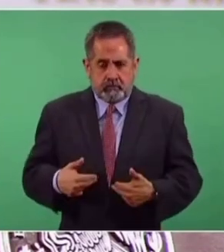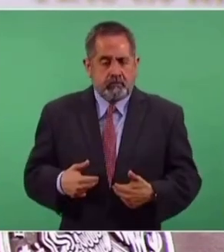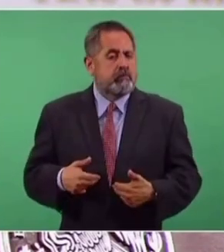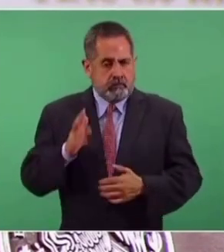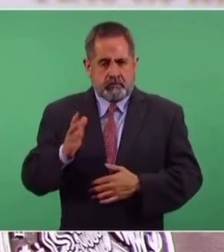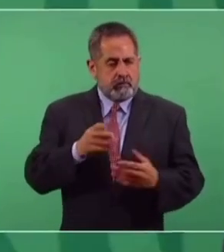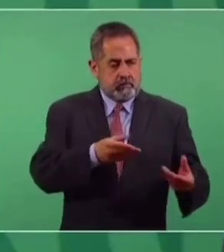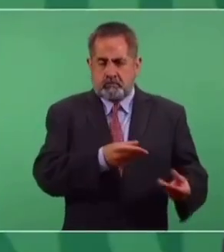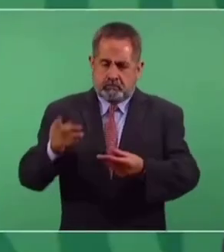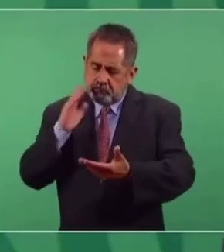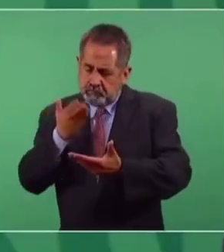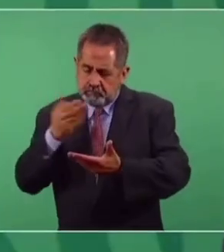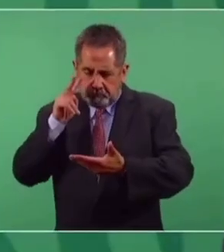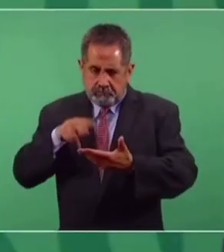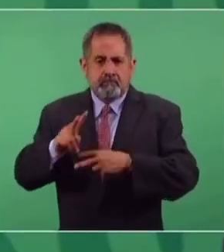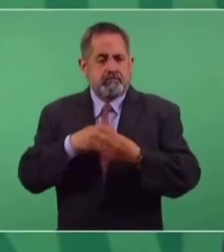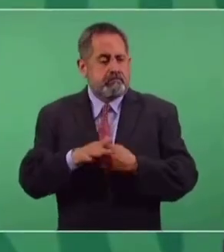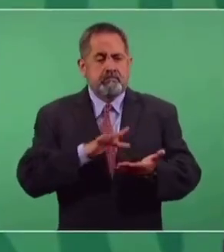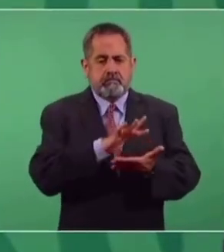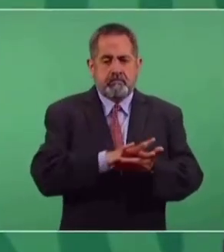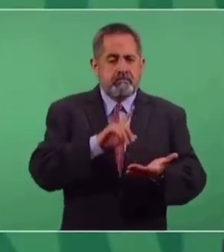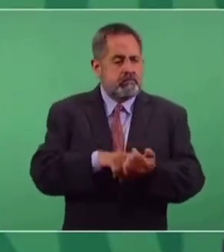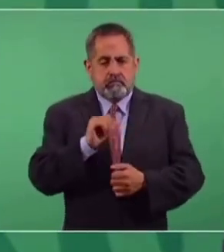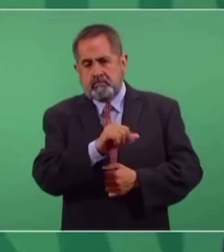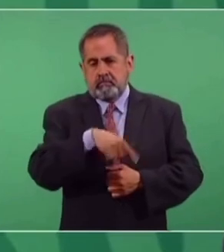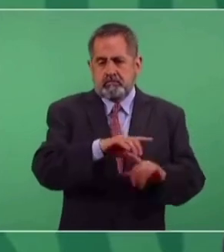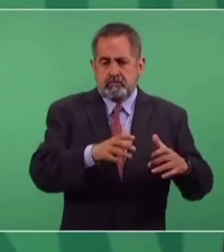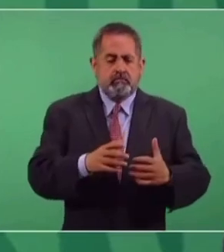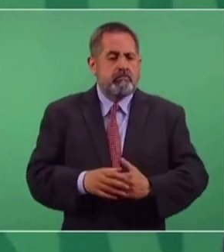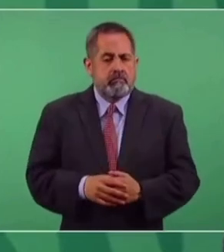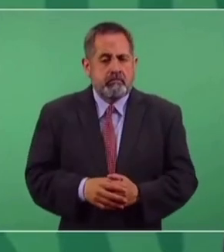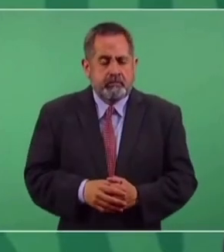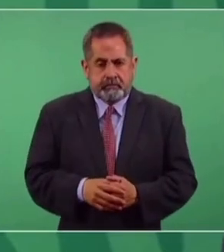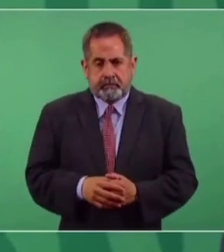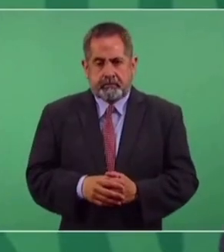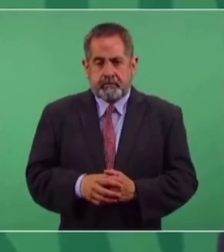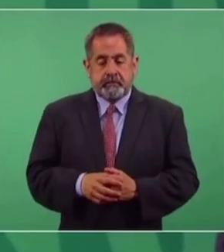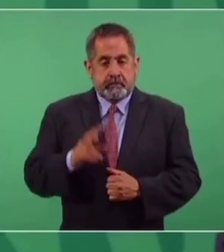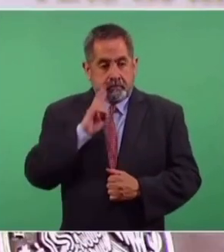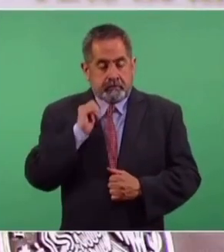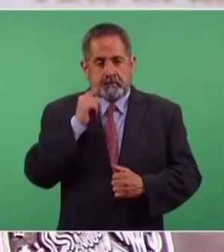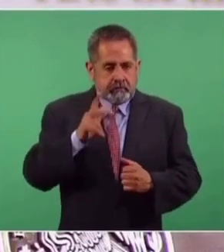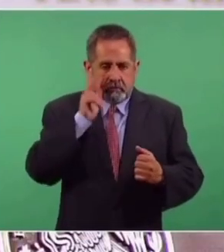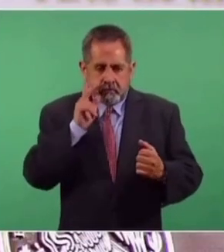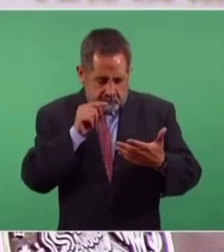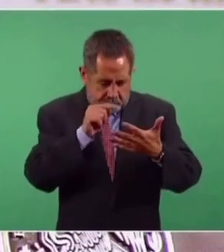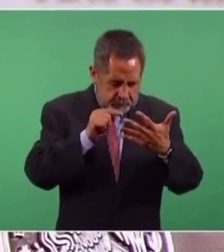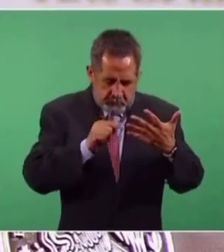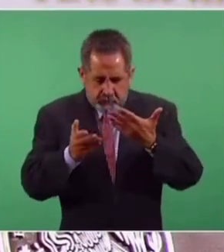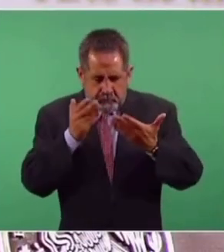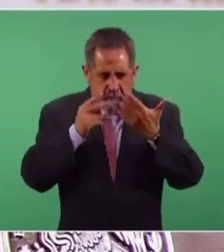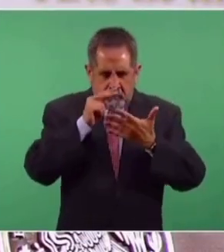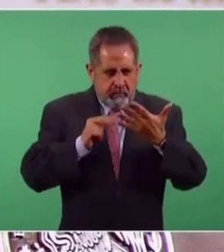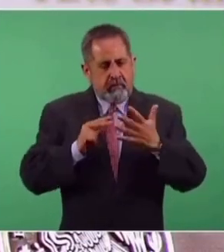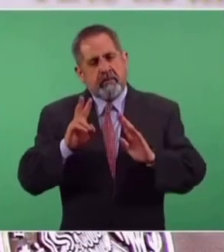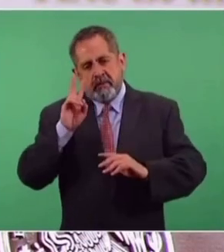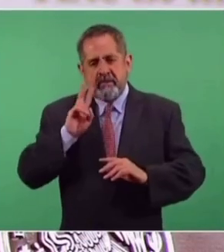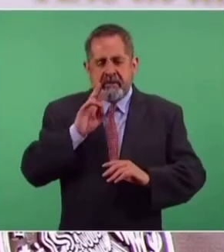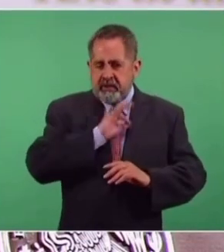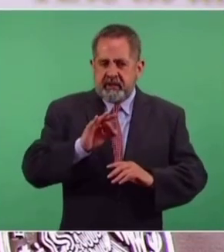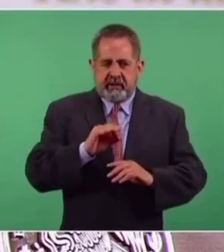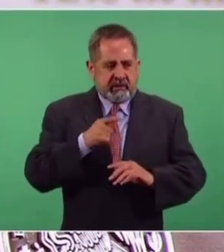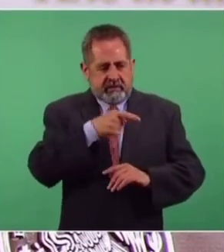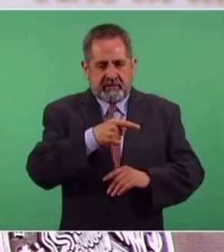tiene a su cargo ya este asunto para apoyar. si se encuentran elementos suficientes para